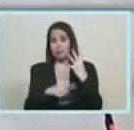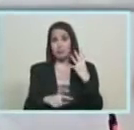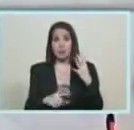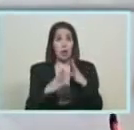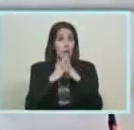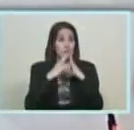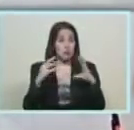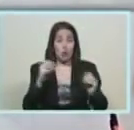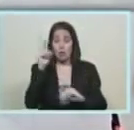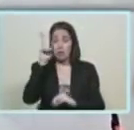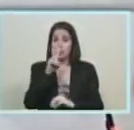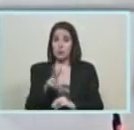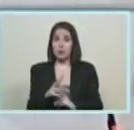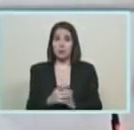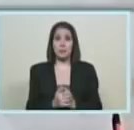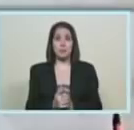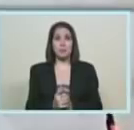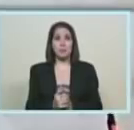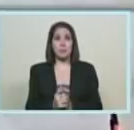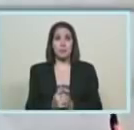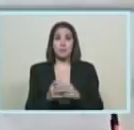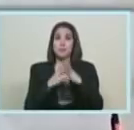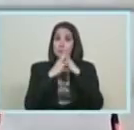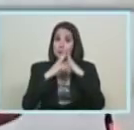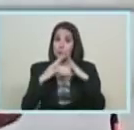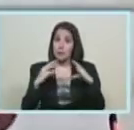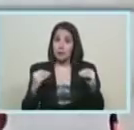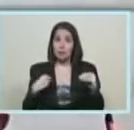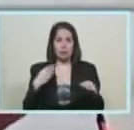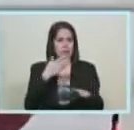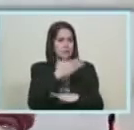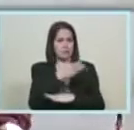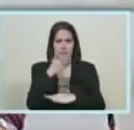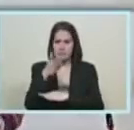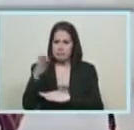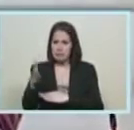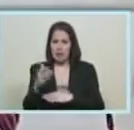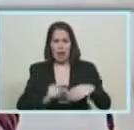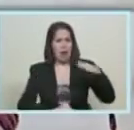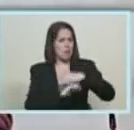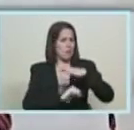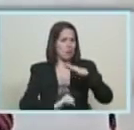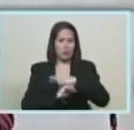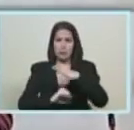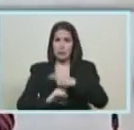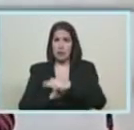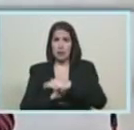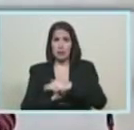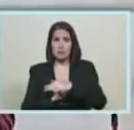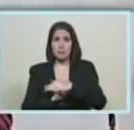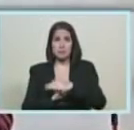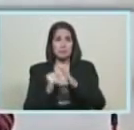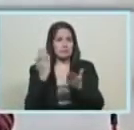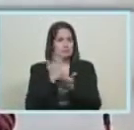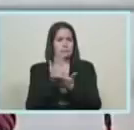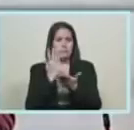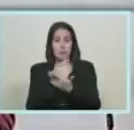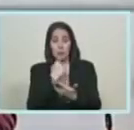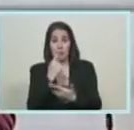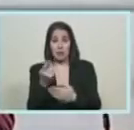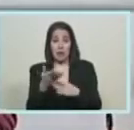carnavales de todo el país. A todos los carnavales vamos nosotros a respaldar, porque, como dije,